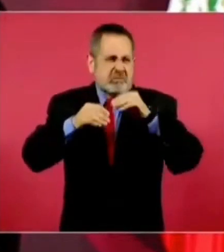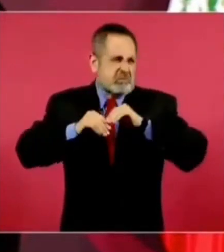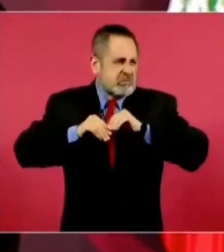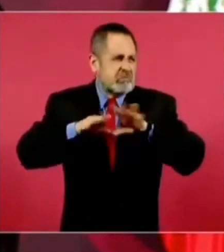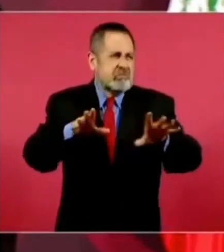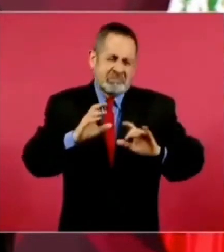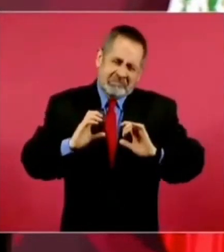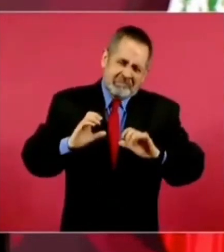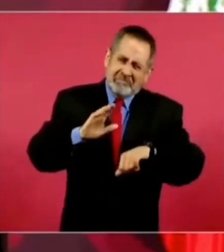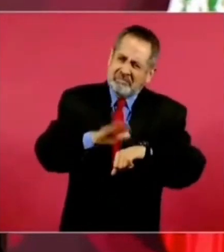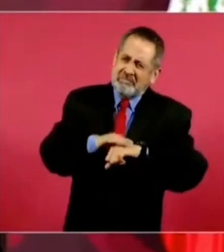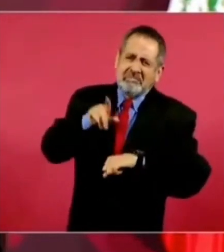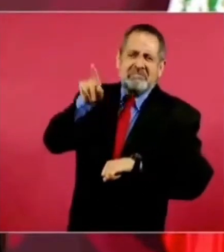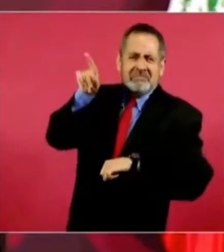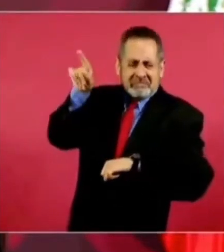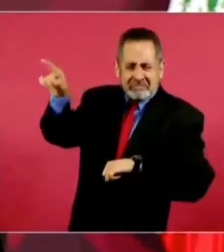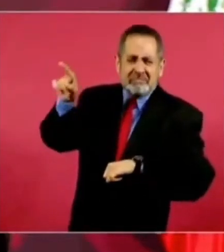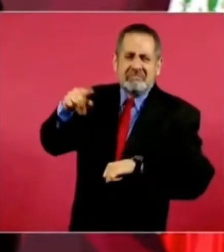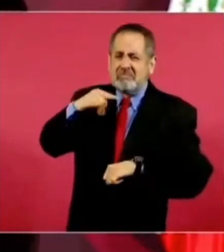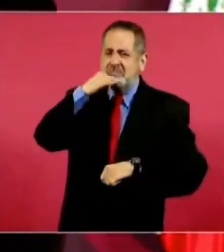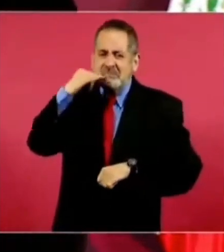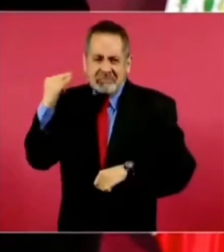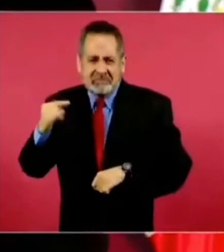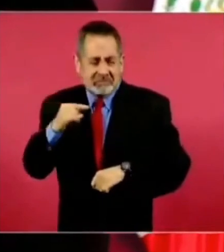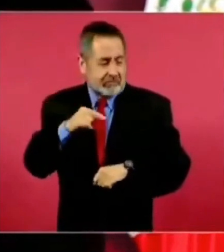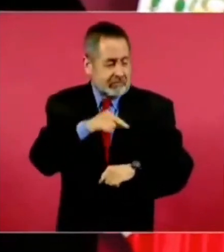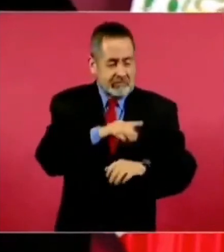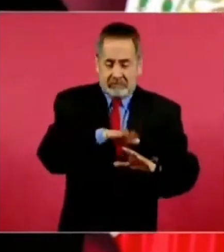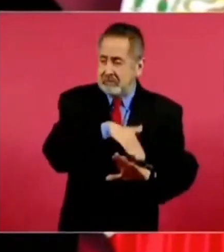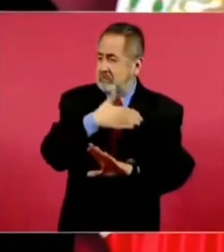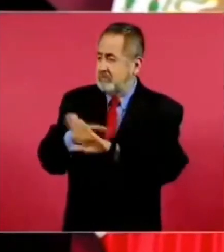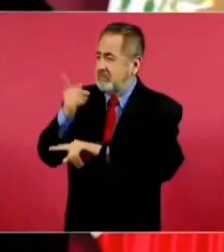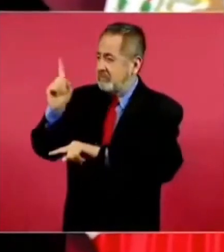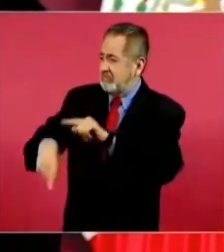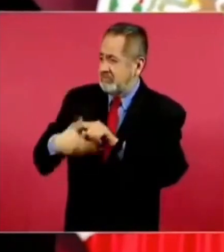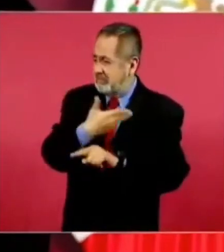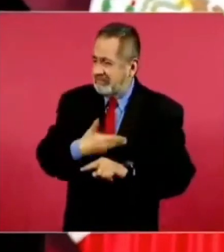en contra del golpe militar en Chile